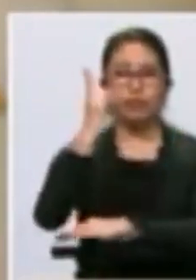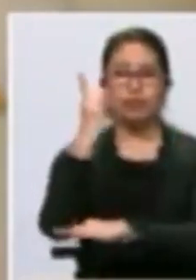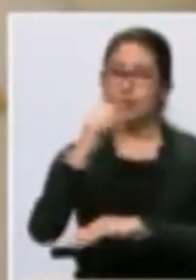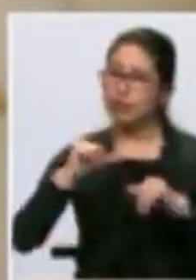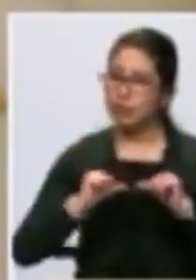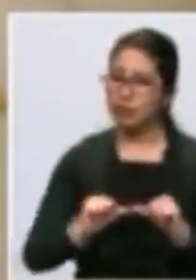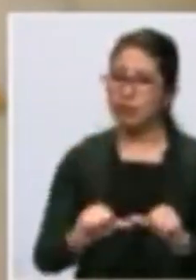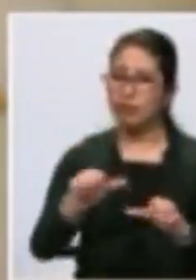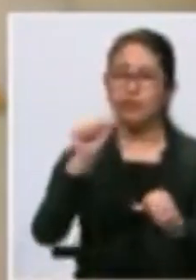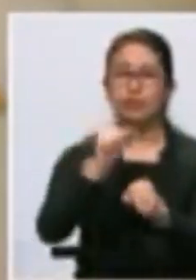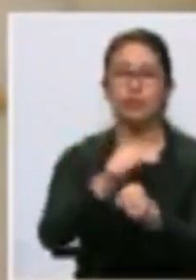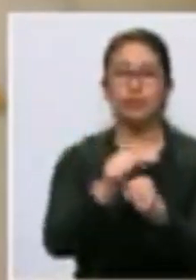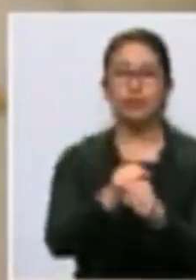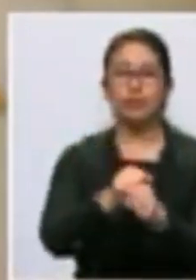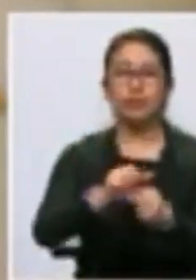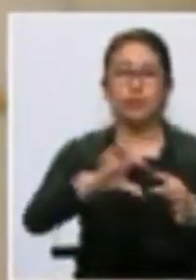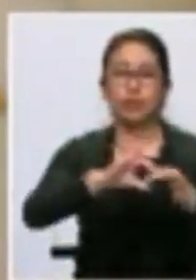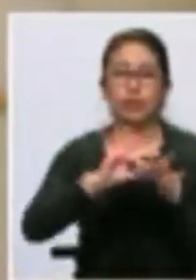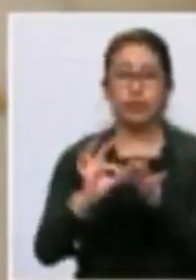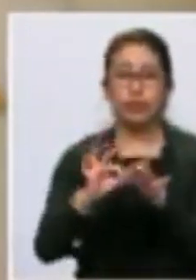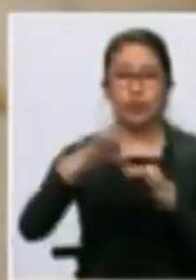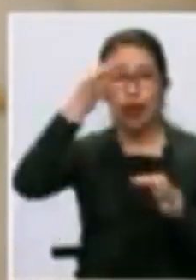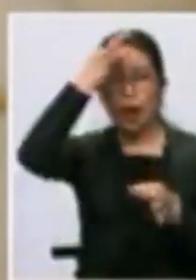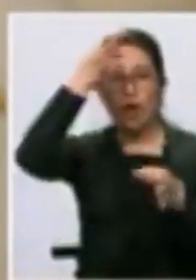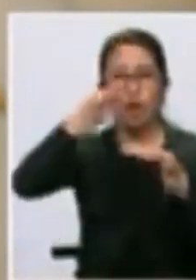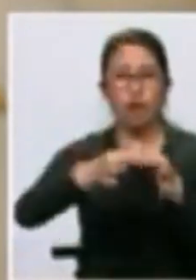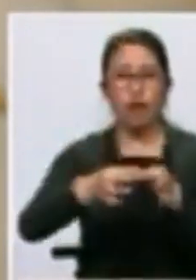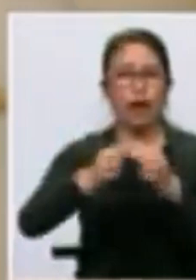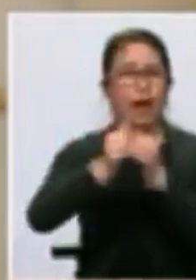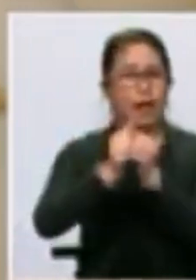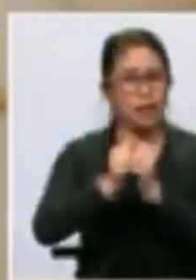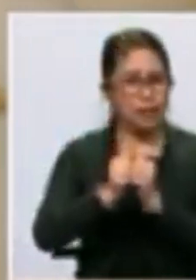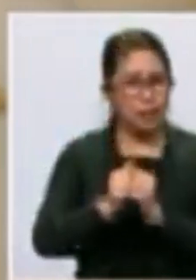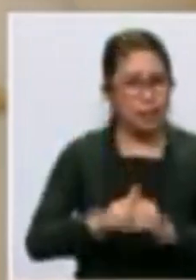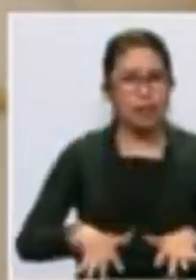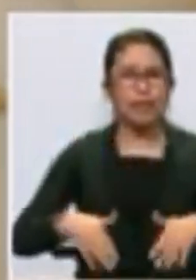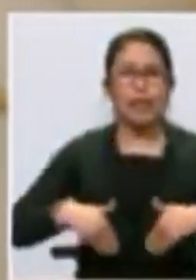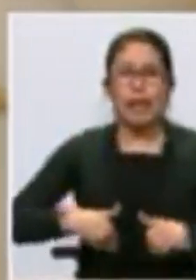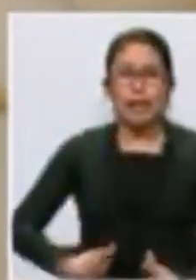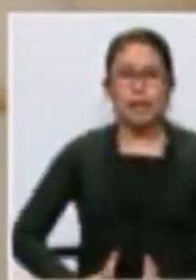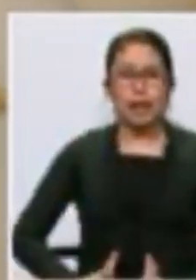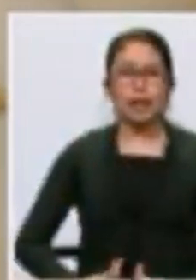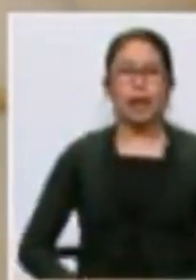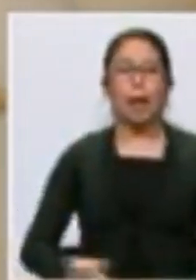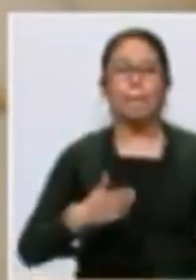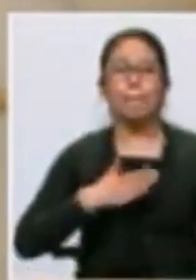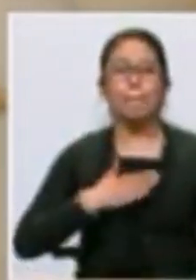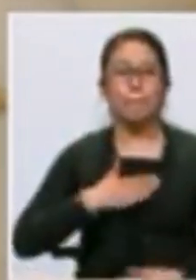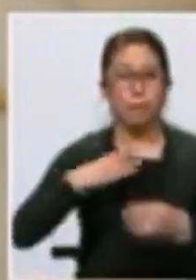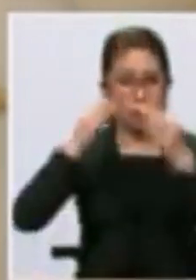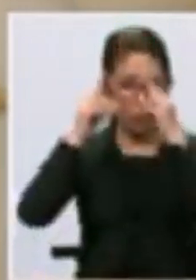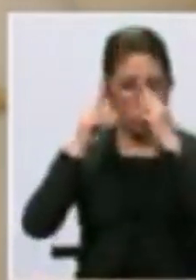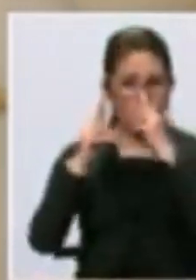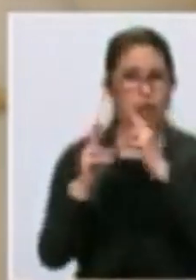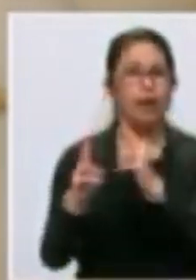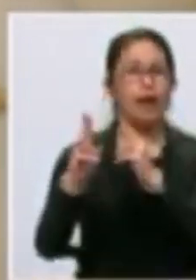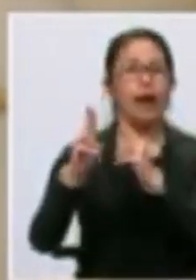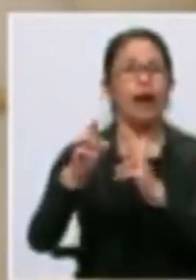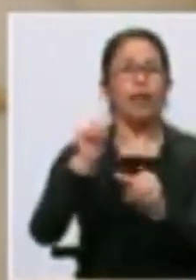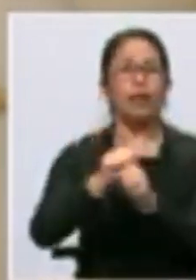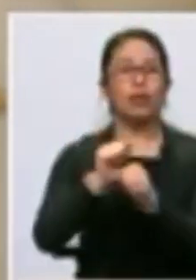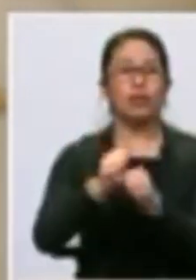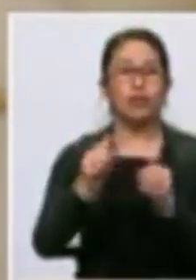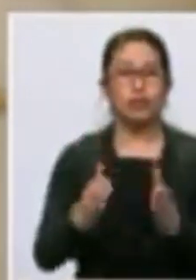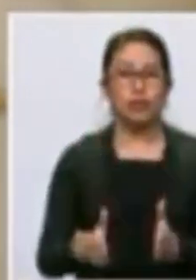trabajando con unidad con fe y sin descansos por estas dos misiones. Mi homenaje a las trabajadoras y a los